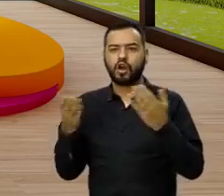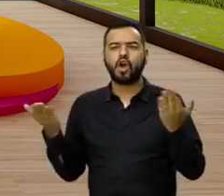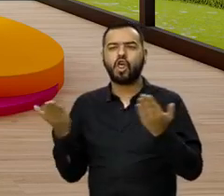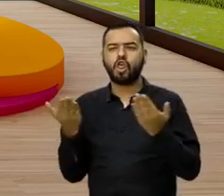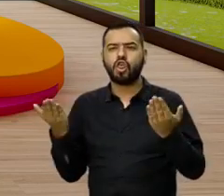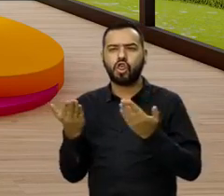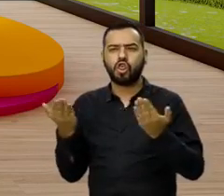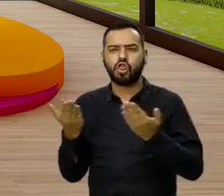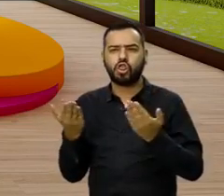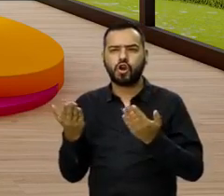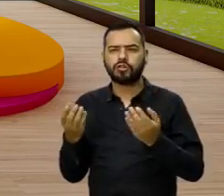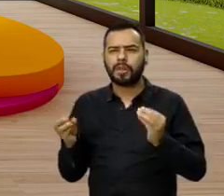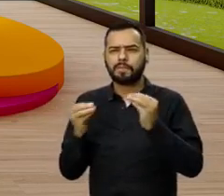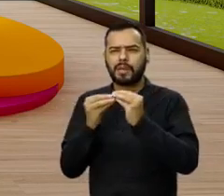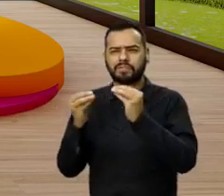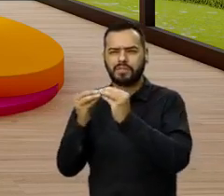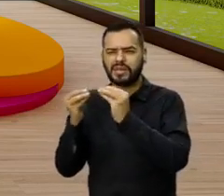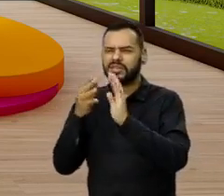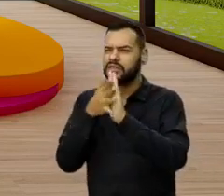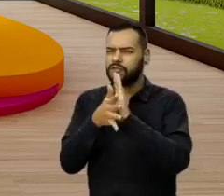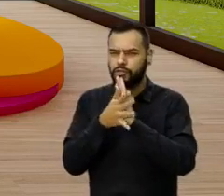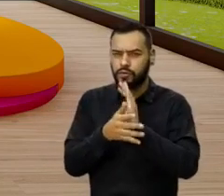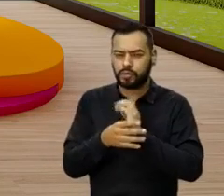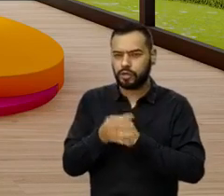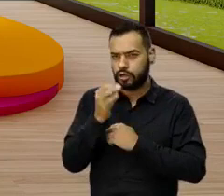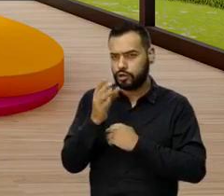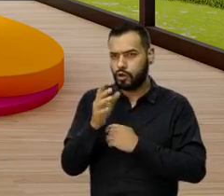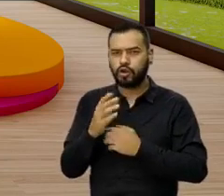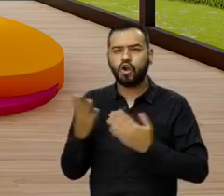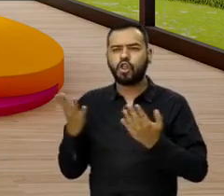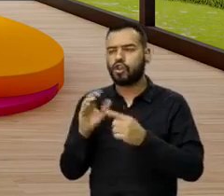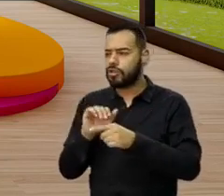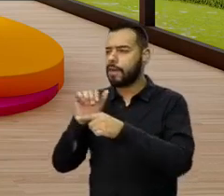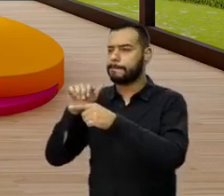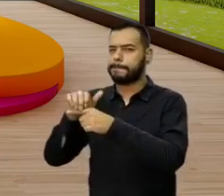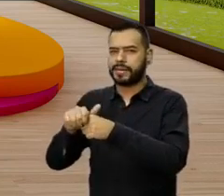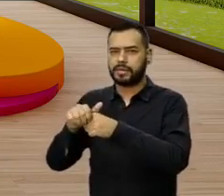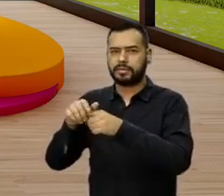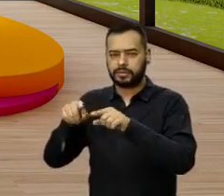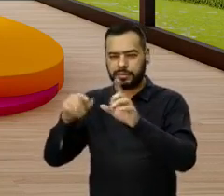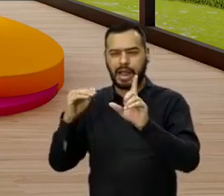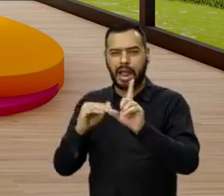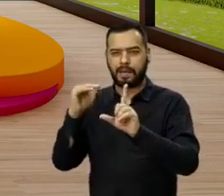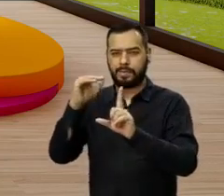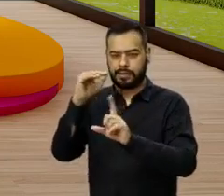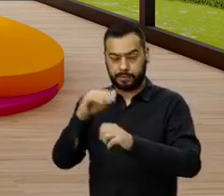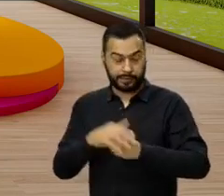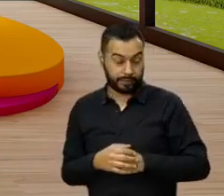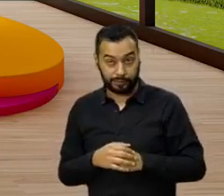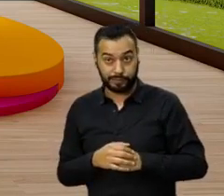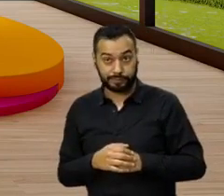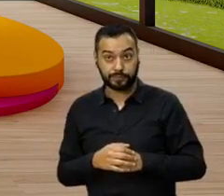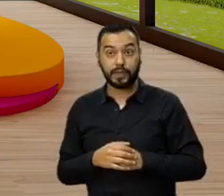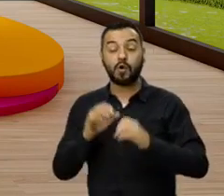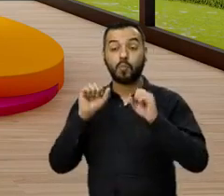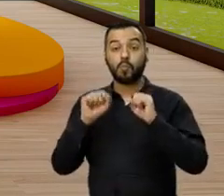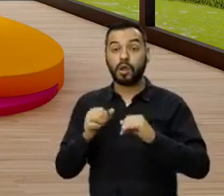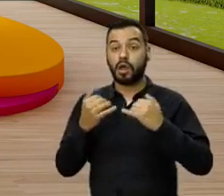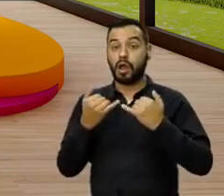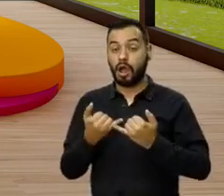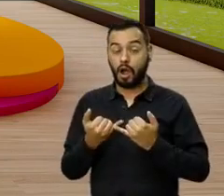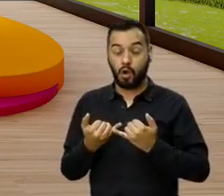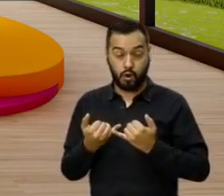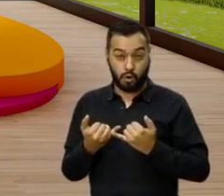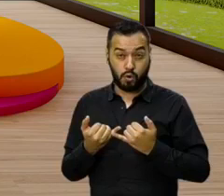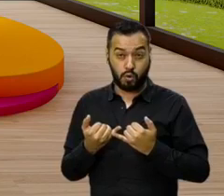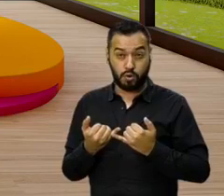donde pueden consultar más información y por supuesto pues donde pueden separar su apartamento. pueden en este momento